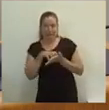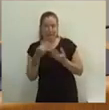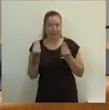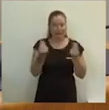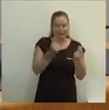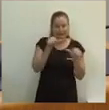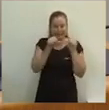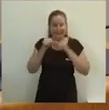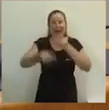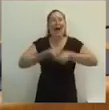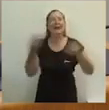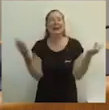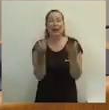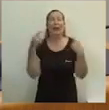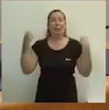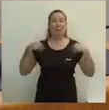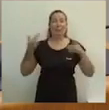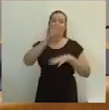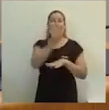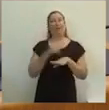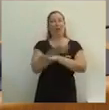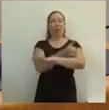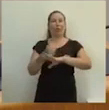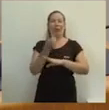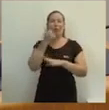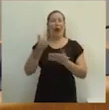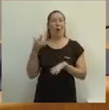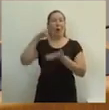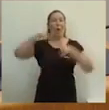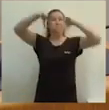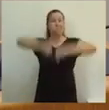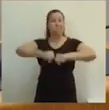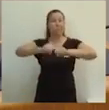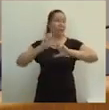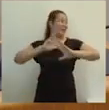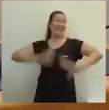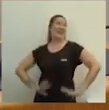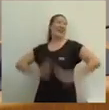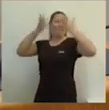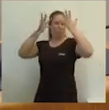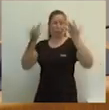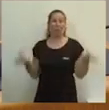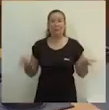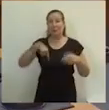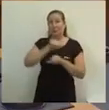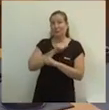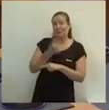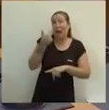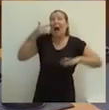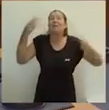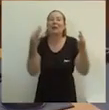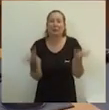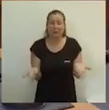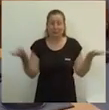revolución que preparaba Ciudadanos una vez tocara poder en algún sitio. Por ello, nos sorprende ahora que usted sitúe el Gobierno de la